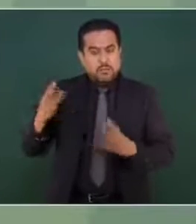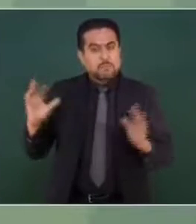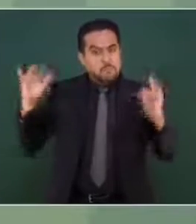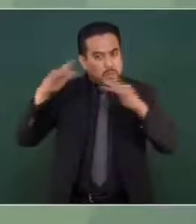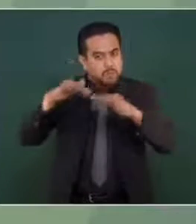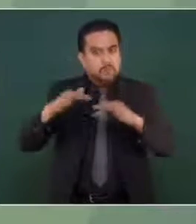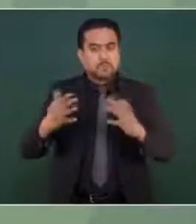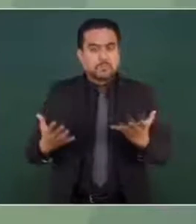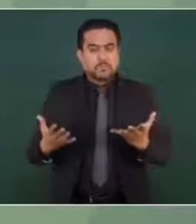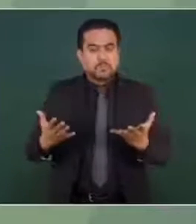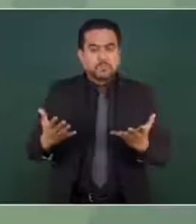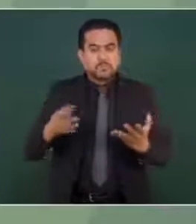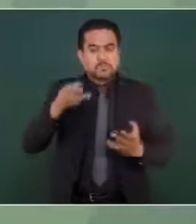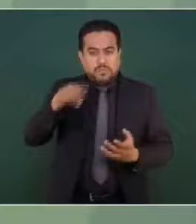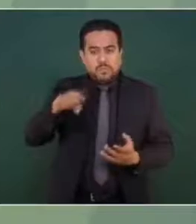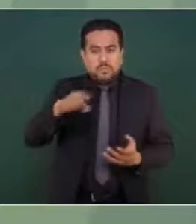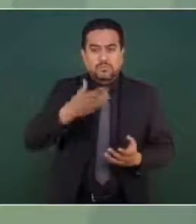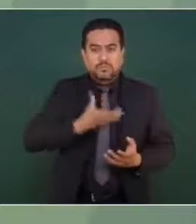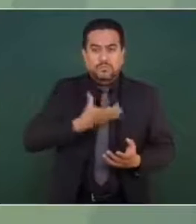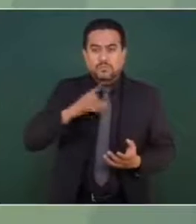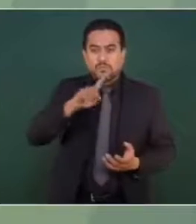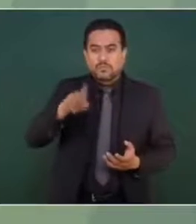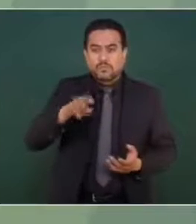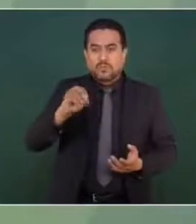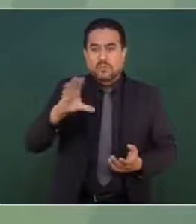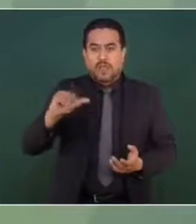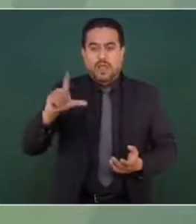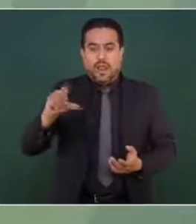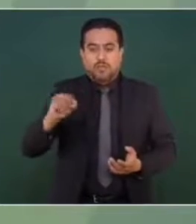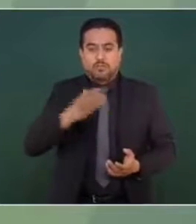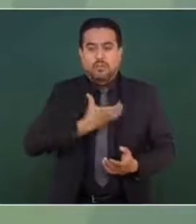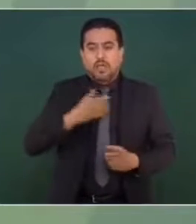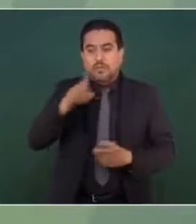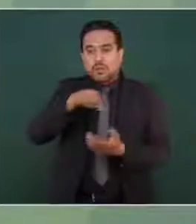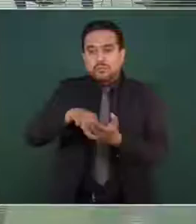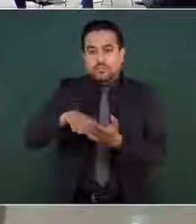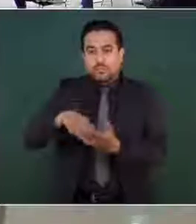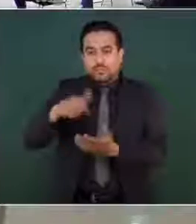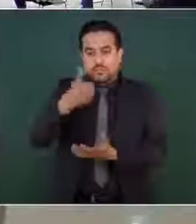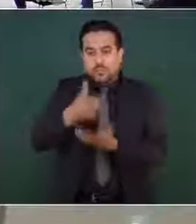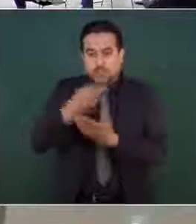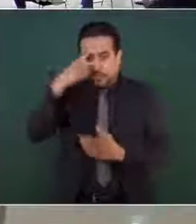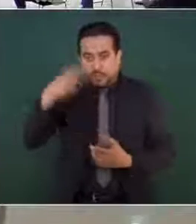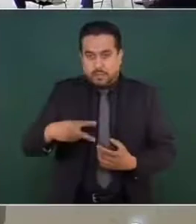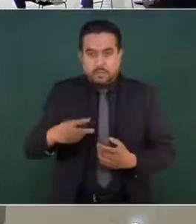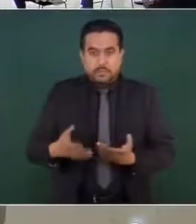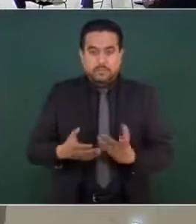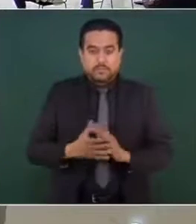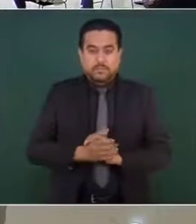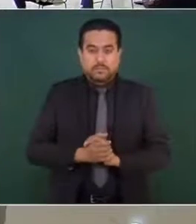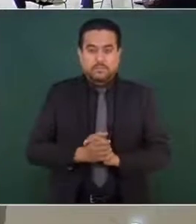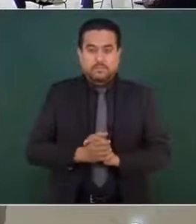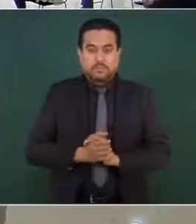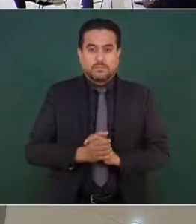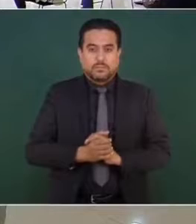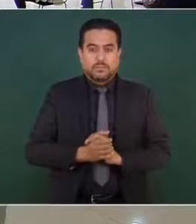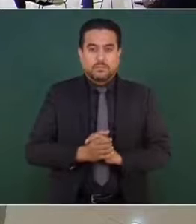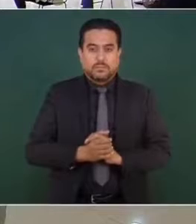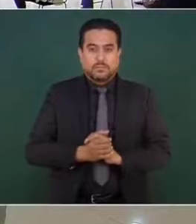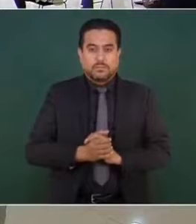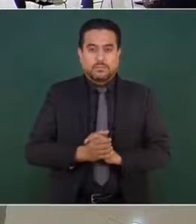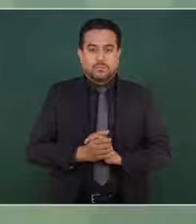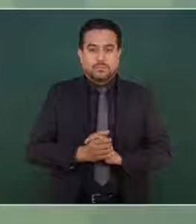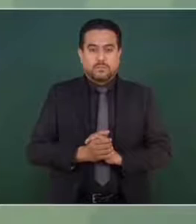si se llena